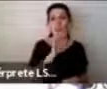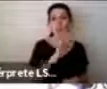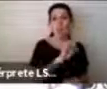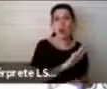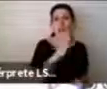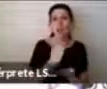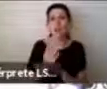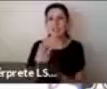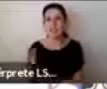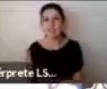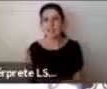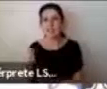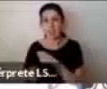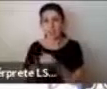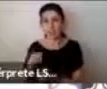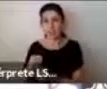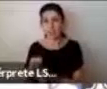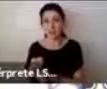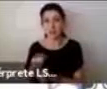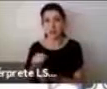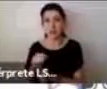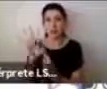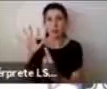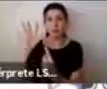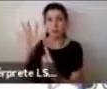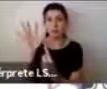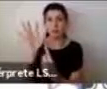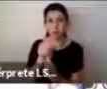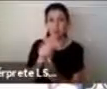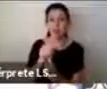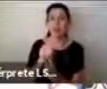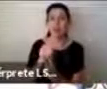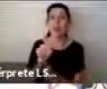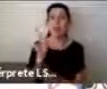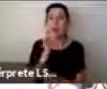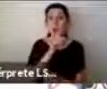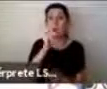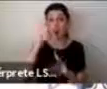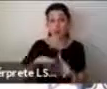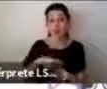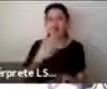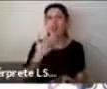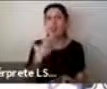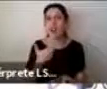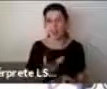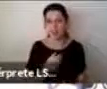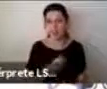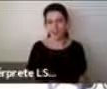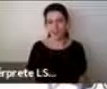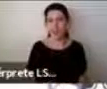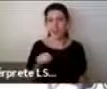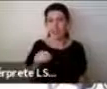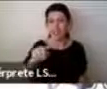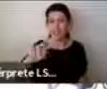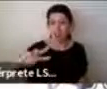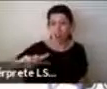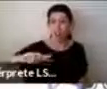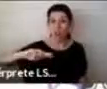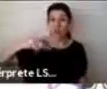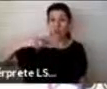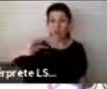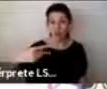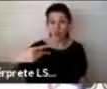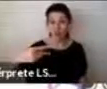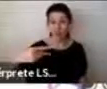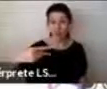al menos en el último mes y esto era el doble de los niños o